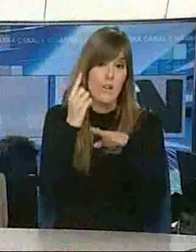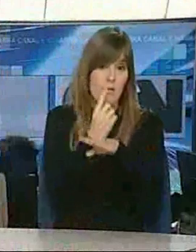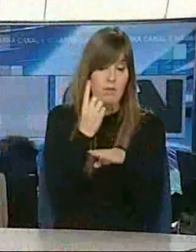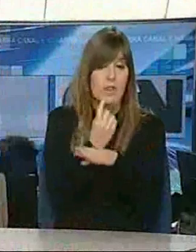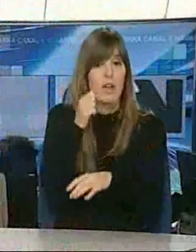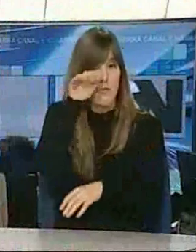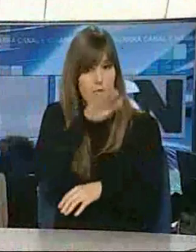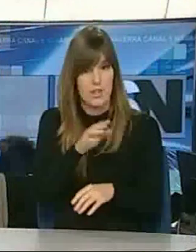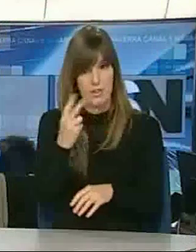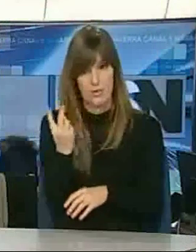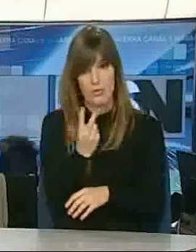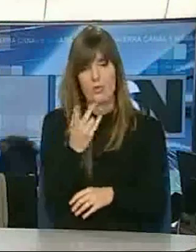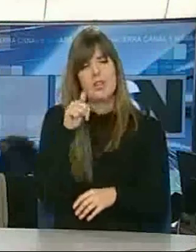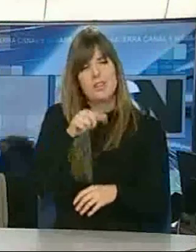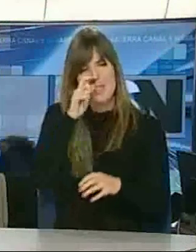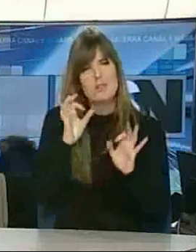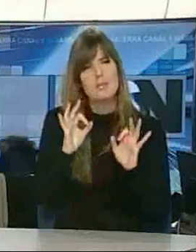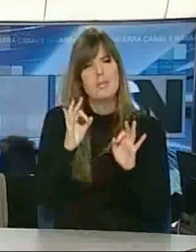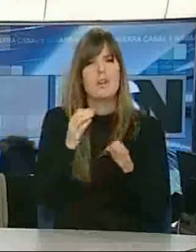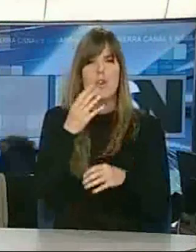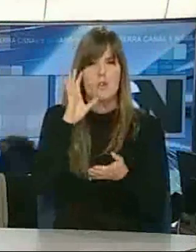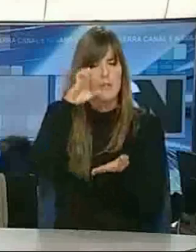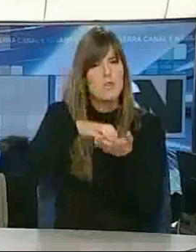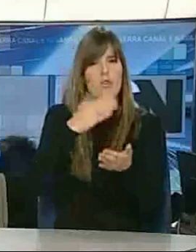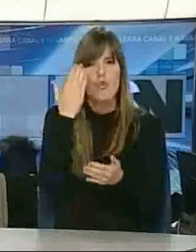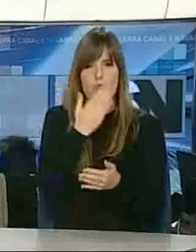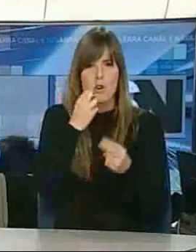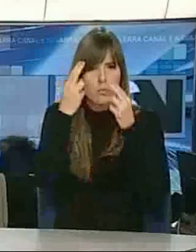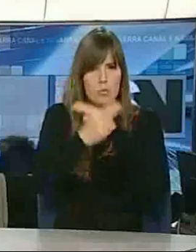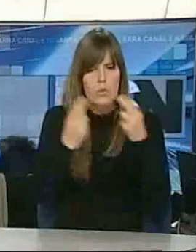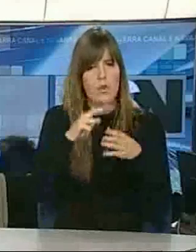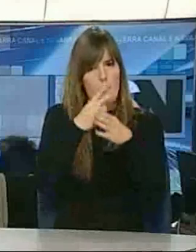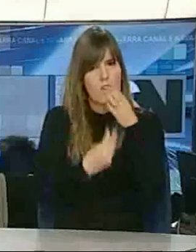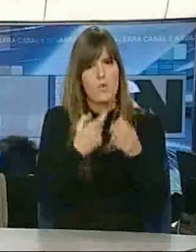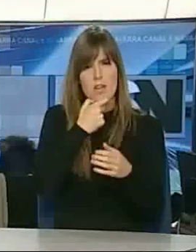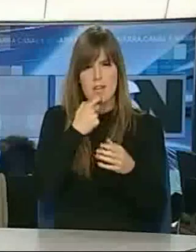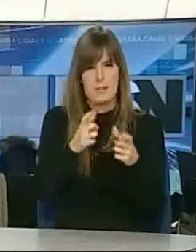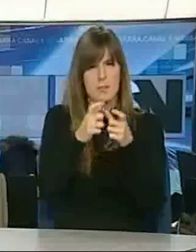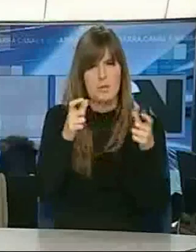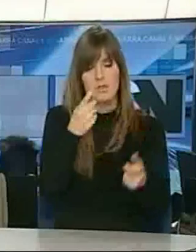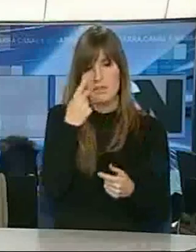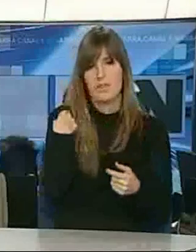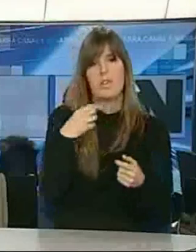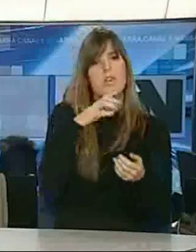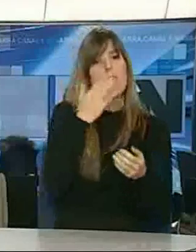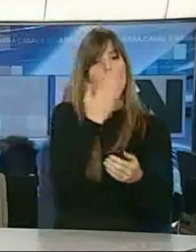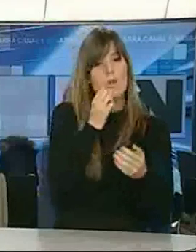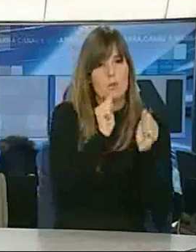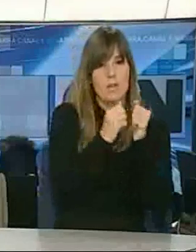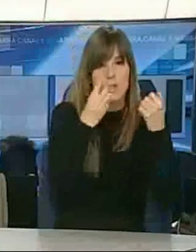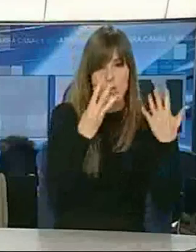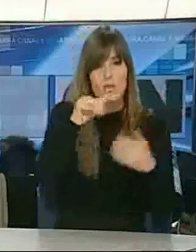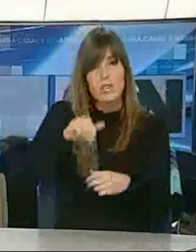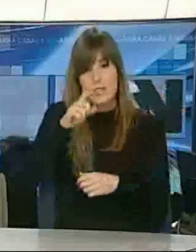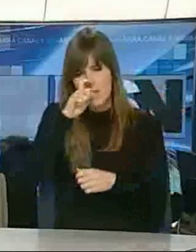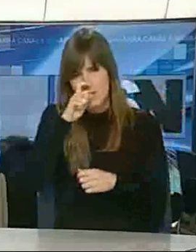principal novedad de este año es la potenciación del inglés en los centros públicos. Ya el curso pasado, 28 centros ofertaron este idioma y se espera que en